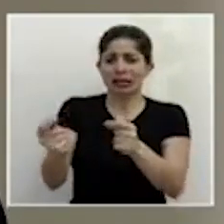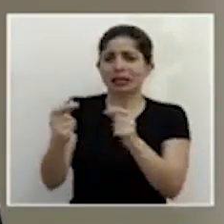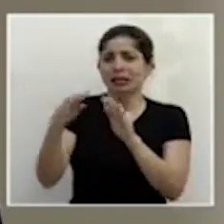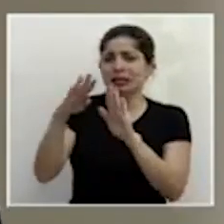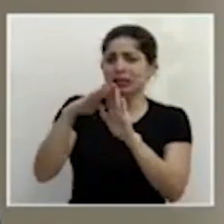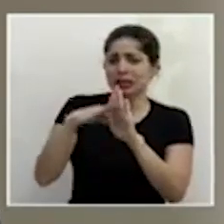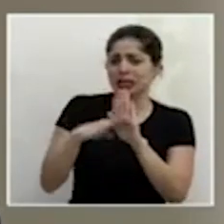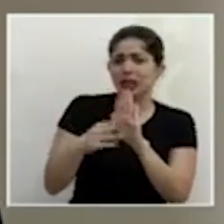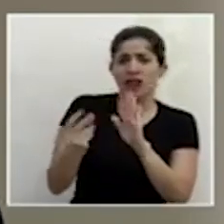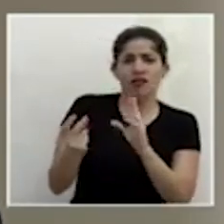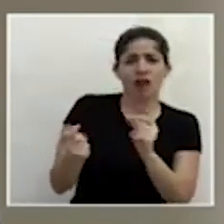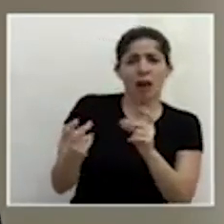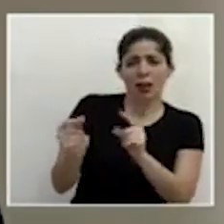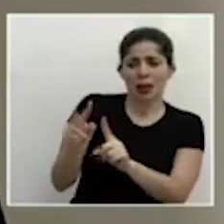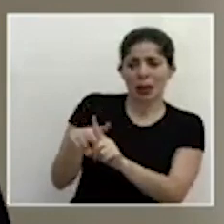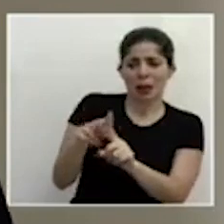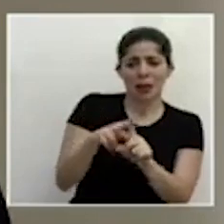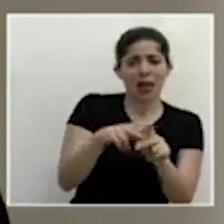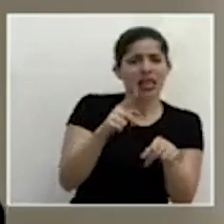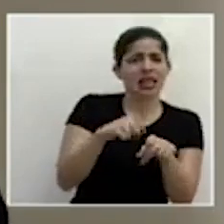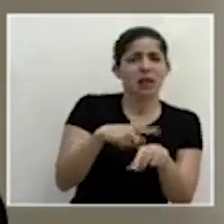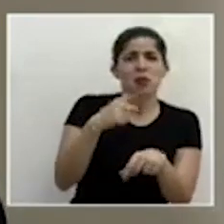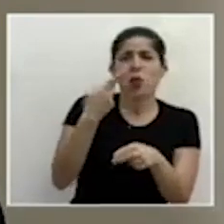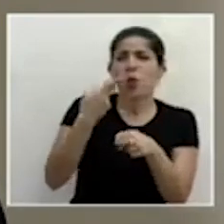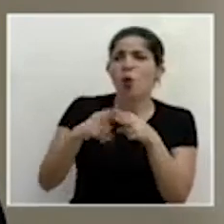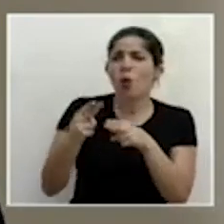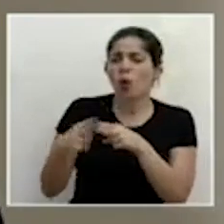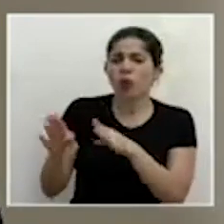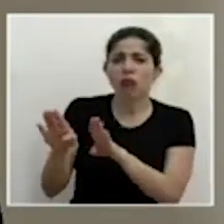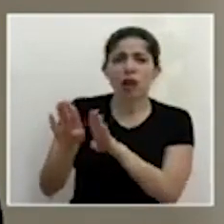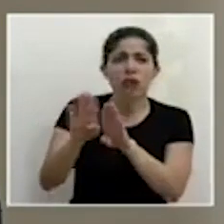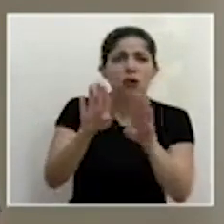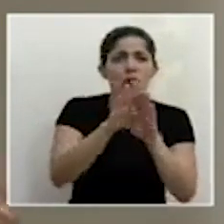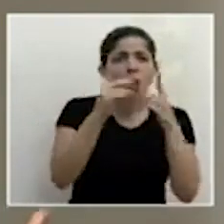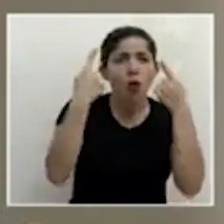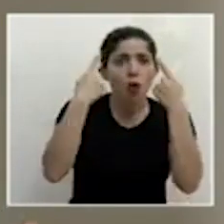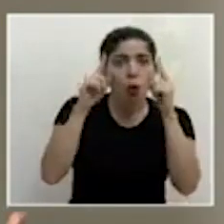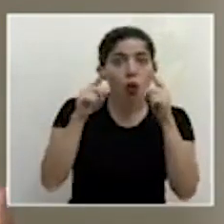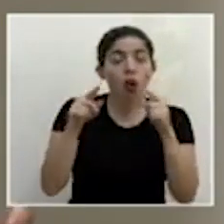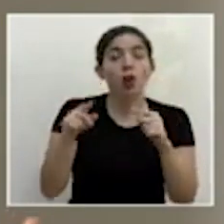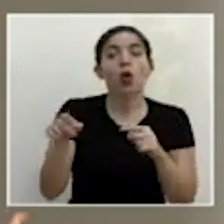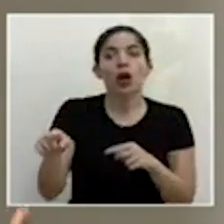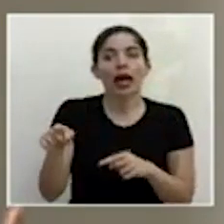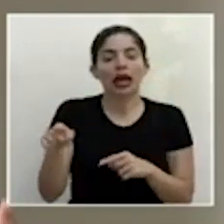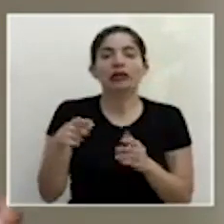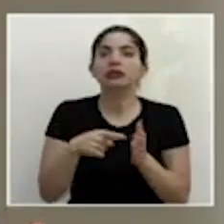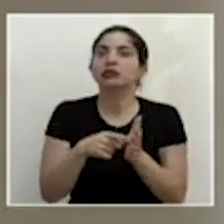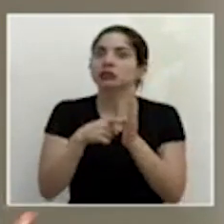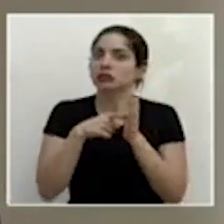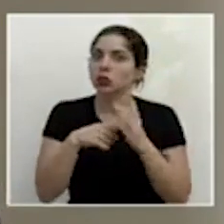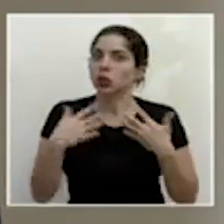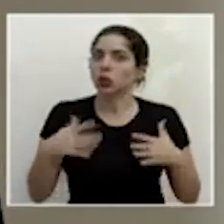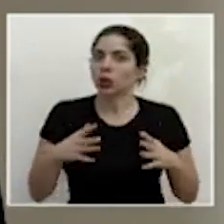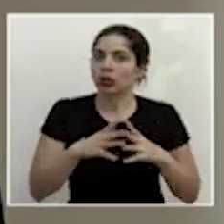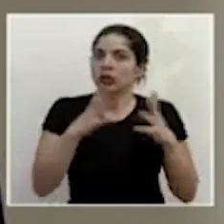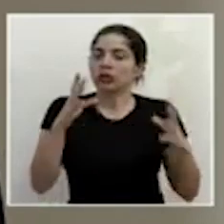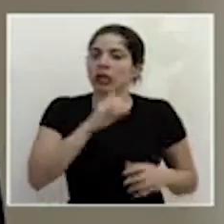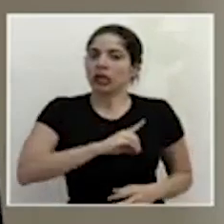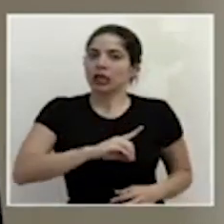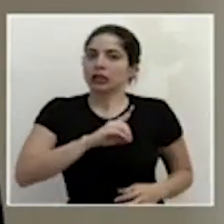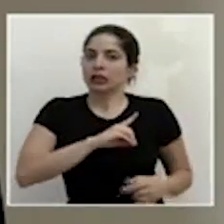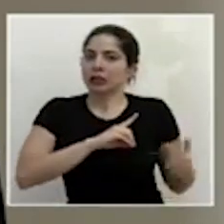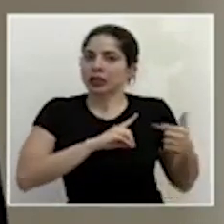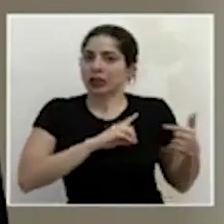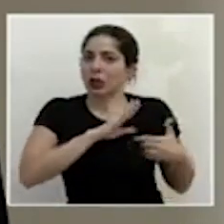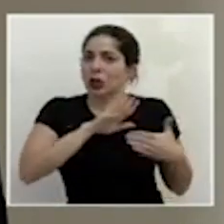rápidas, de cortísimo plazo. Logramos cerrar y eso ha requerido, por supuesto, una gran disciplina de parte de